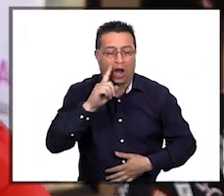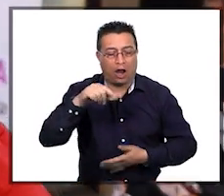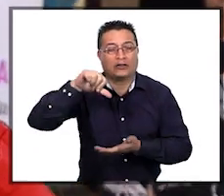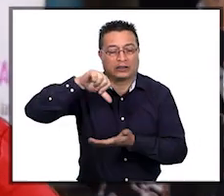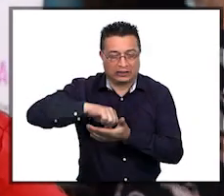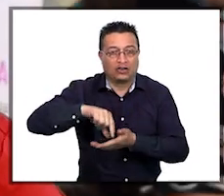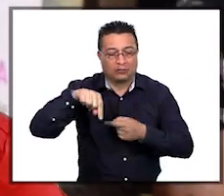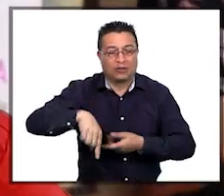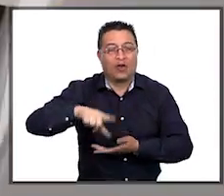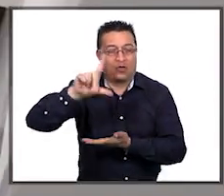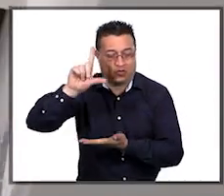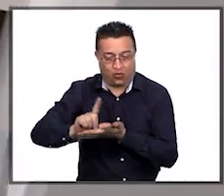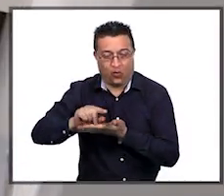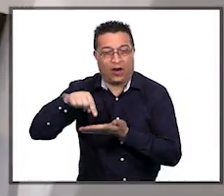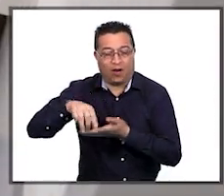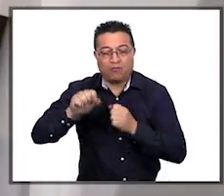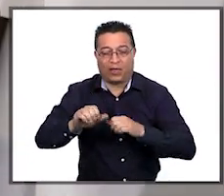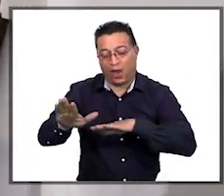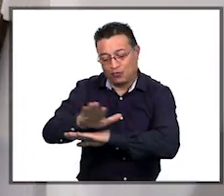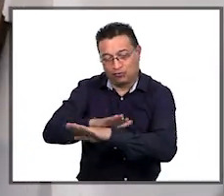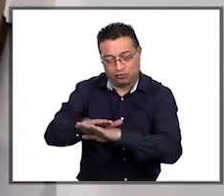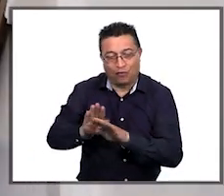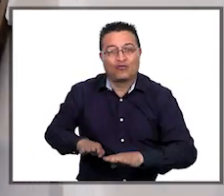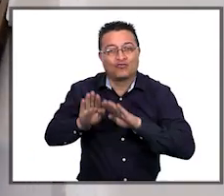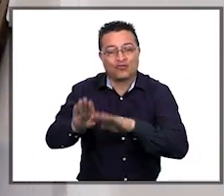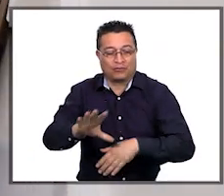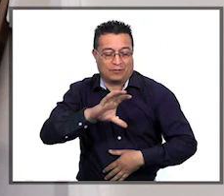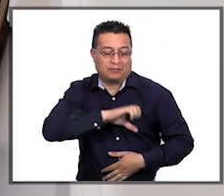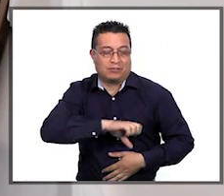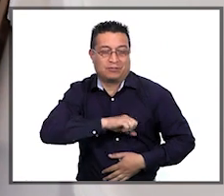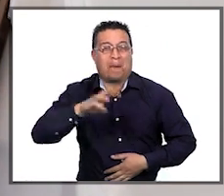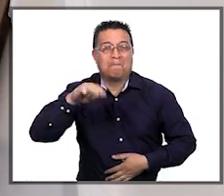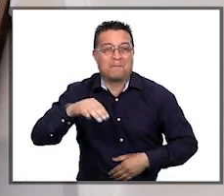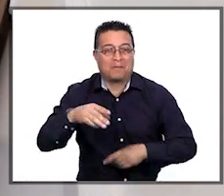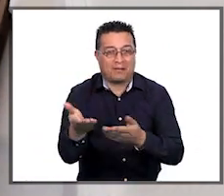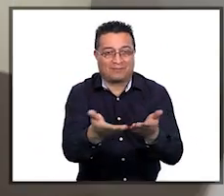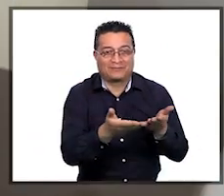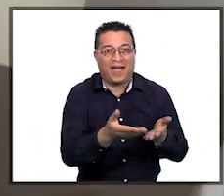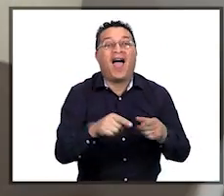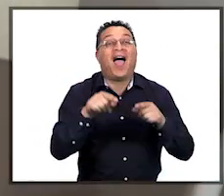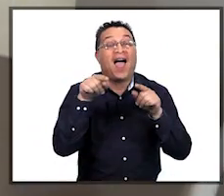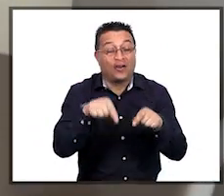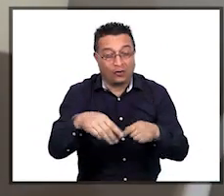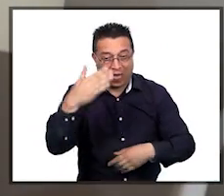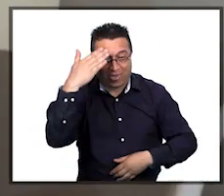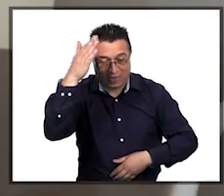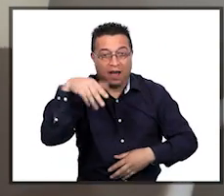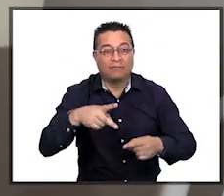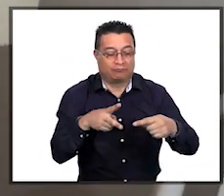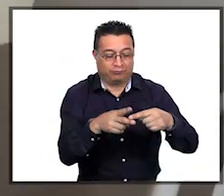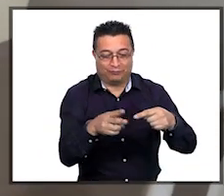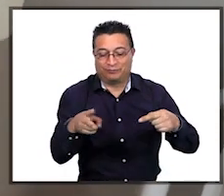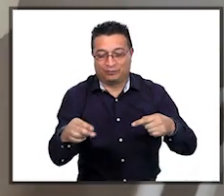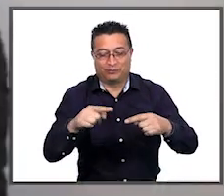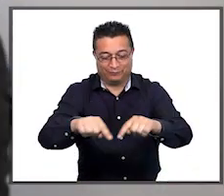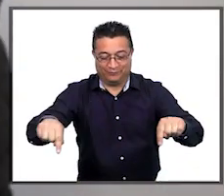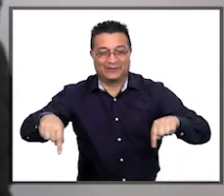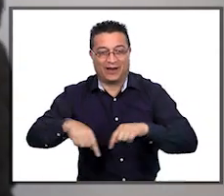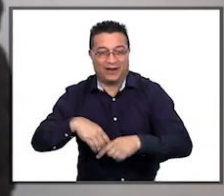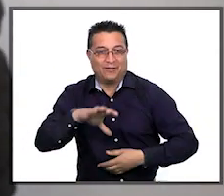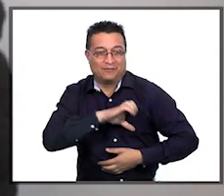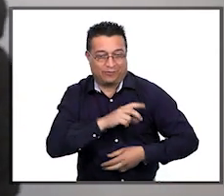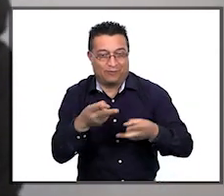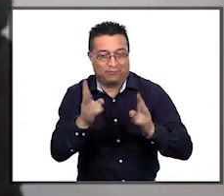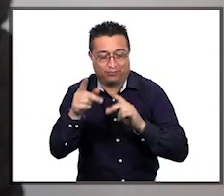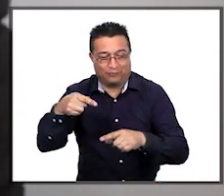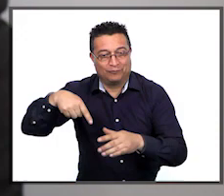con un lugar que pueda proteger y favorecer la lactancia materna. Es así como el día de hoy inauguramos nuestra sala de lactancia, donde